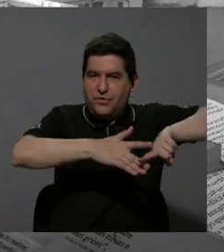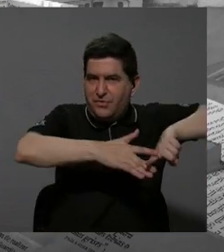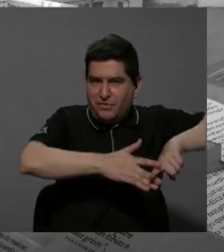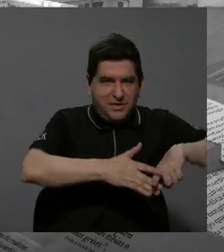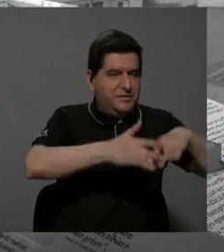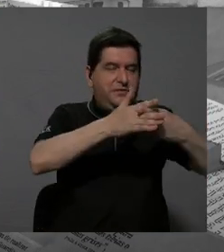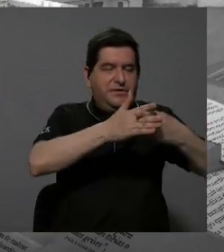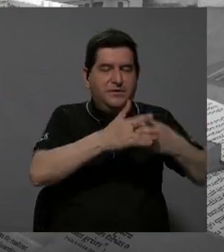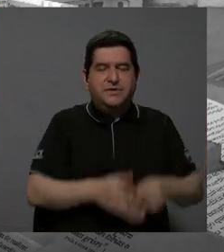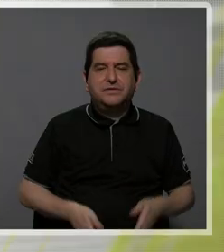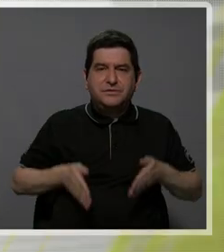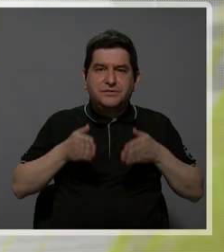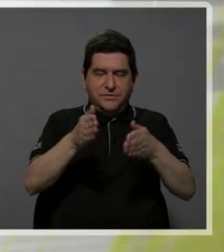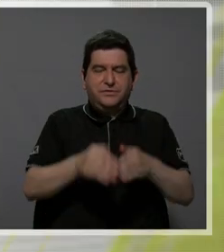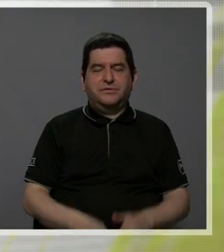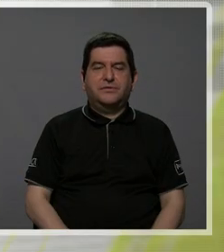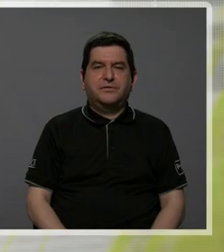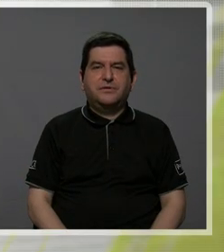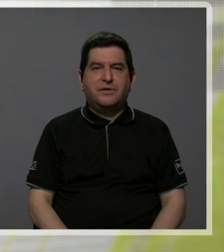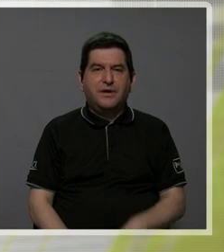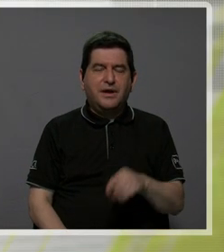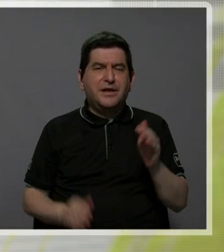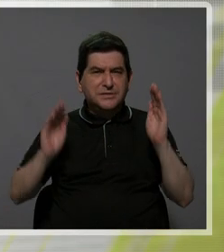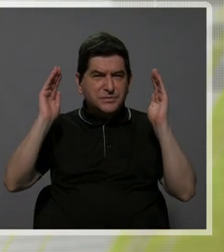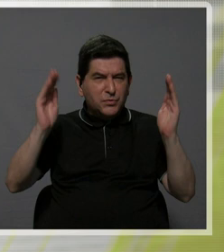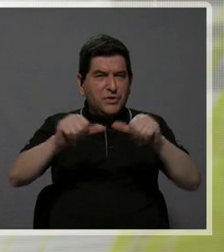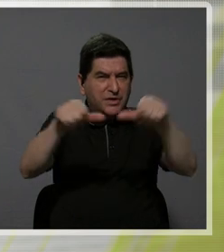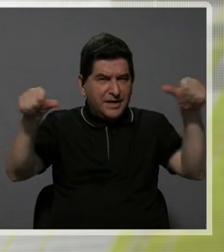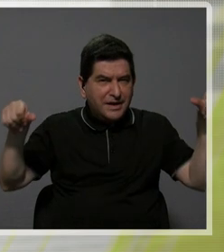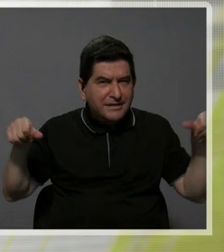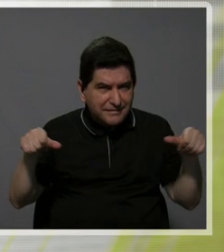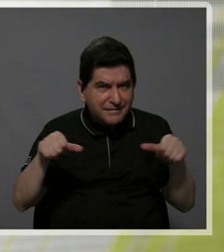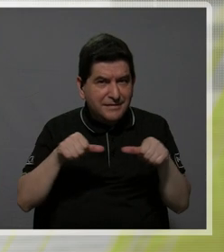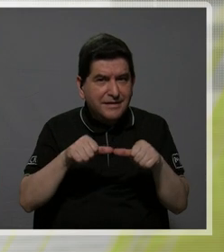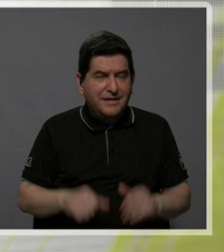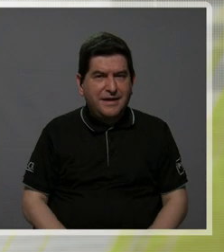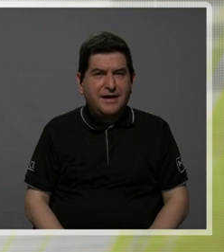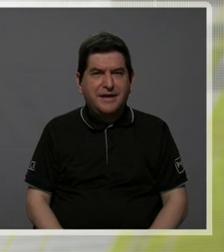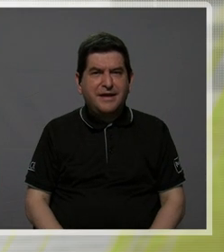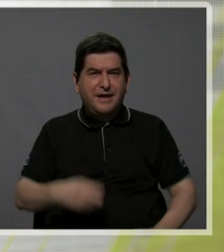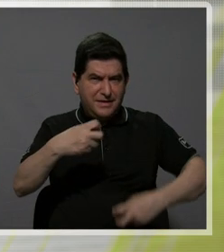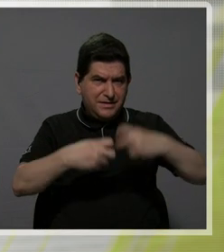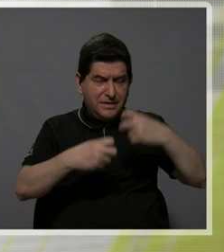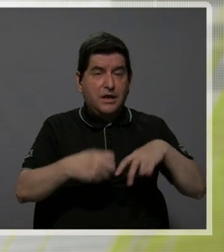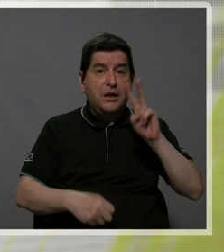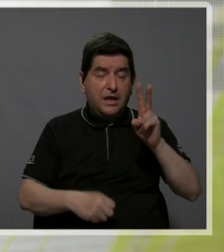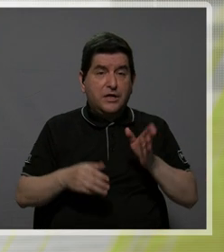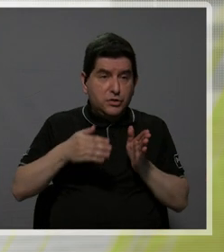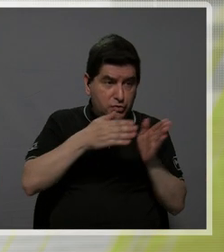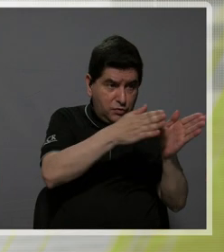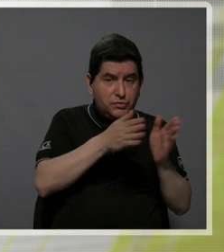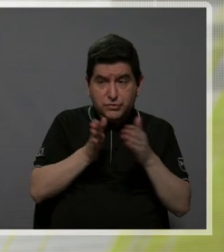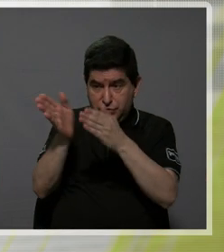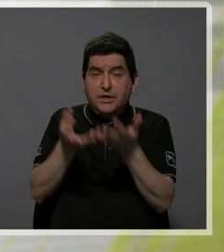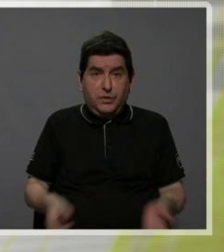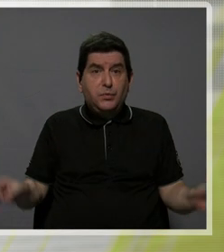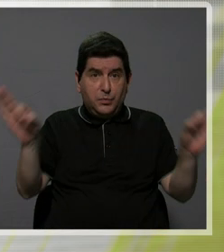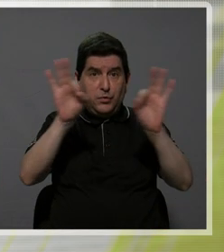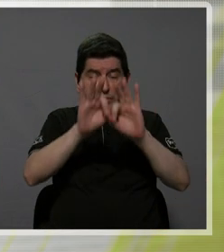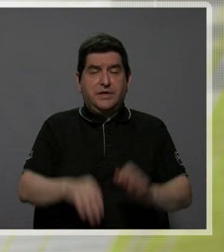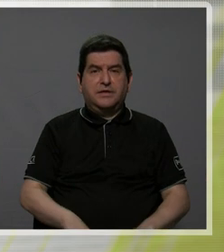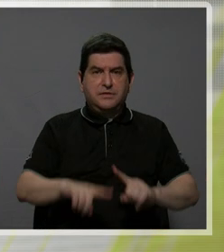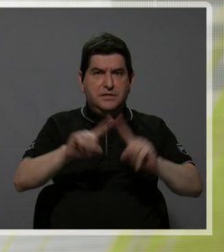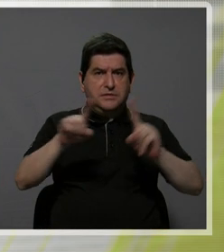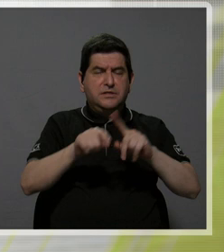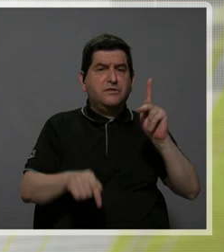servicio de esta carretera en el año 2016. ¿Es muy largo el tramo en donde se encuentran esas deficiencias? Esas dos radiales son importantes y tienen de